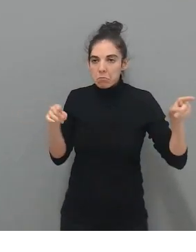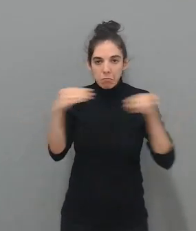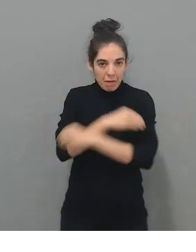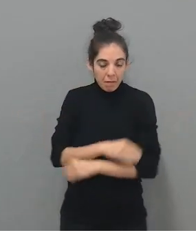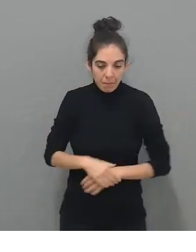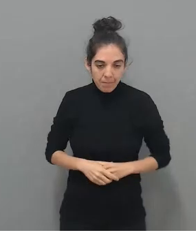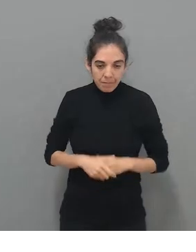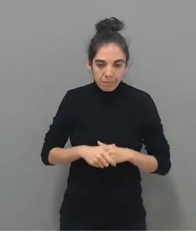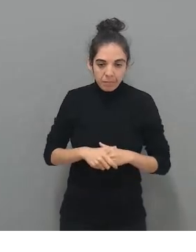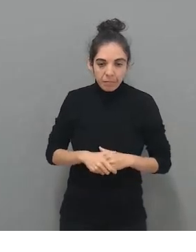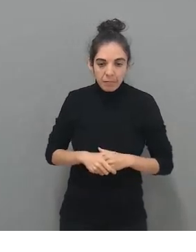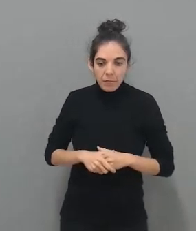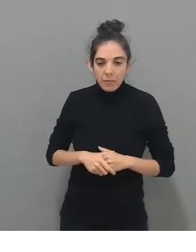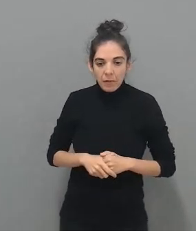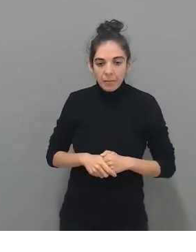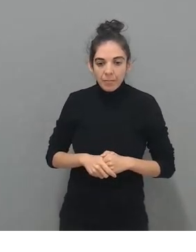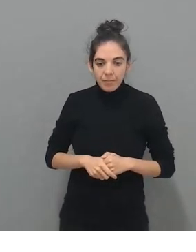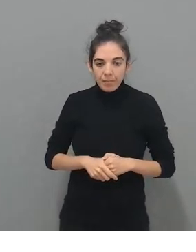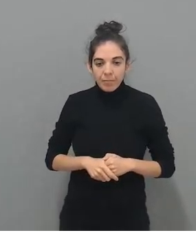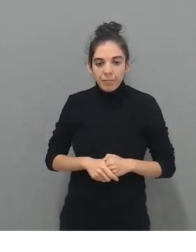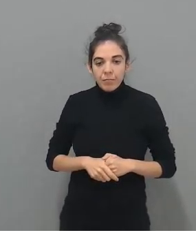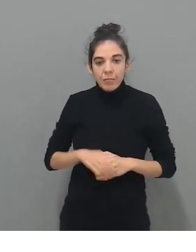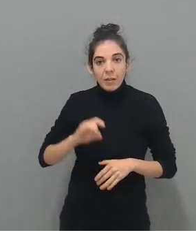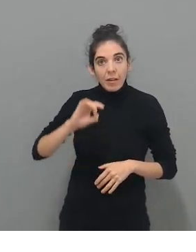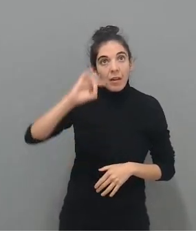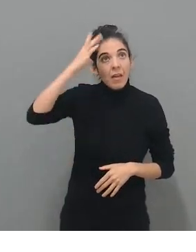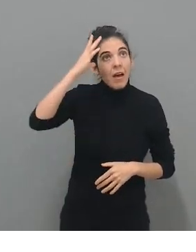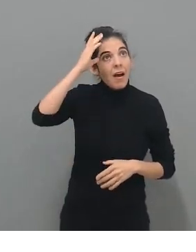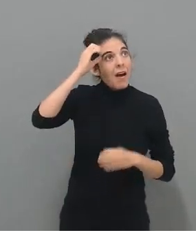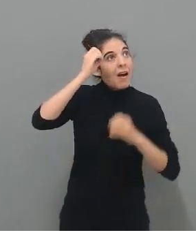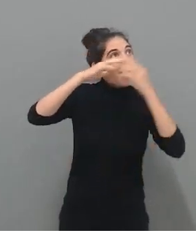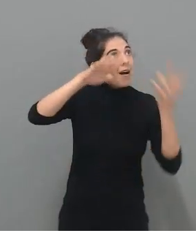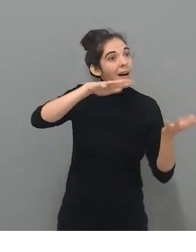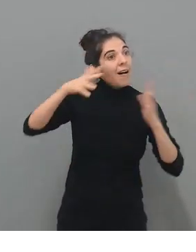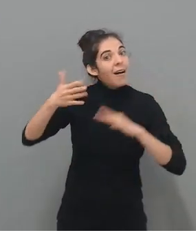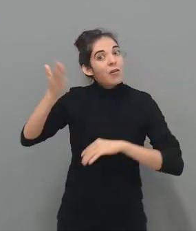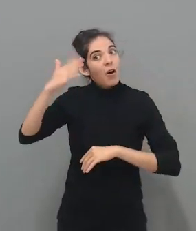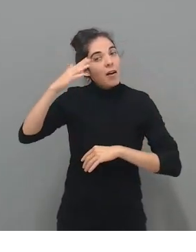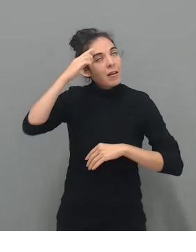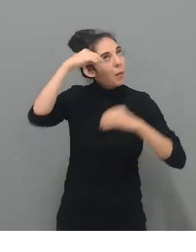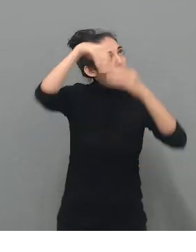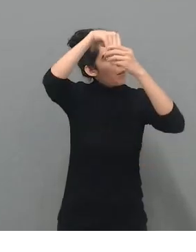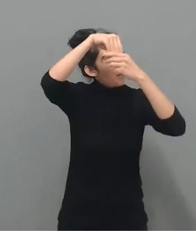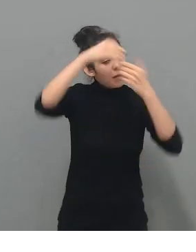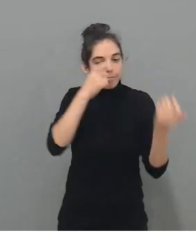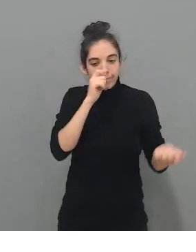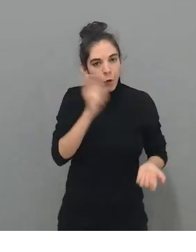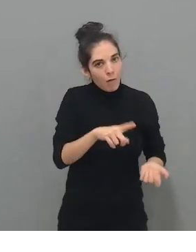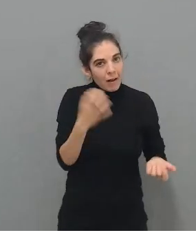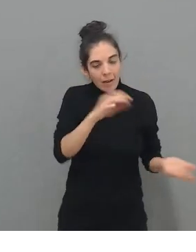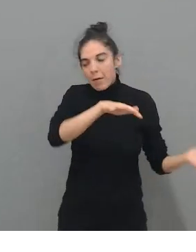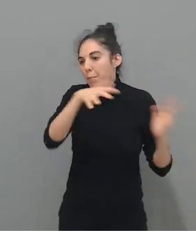idea no es nada si no se ejecuta y si no tiene un equipo detrás, tanto un equipo de profesionales dentro